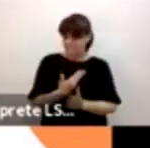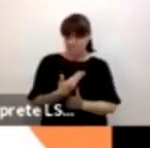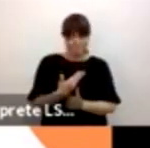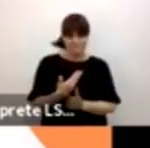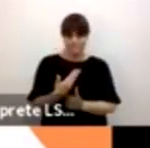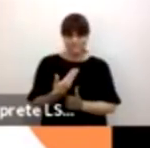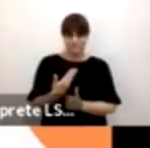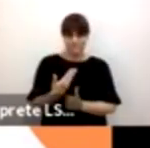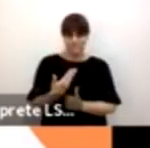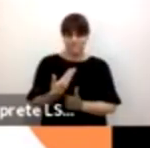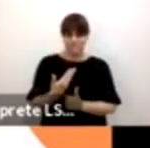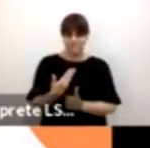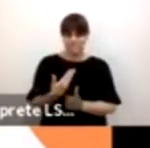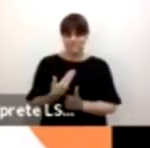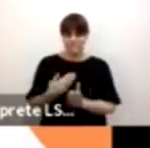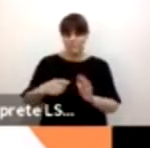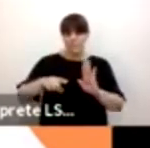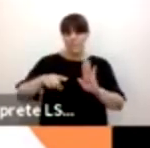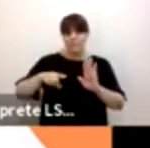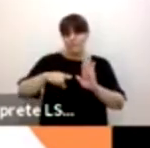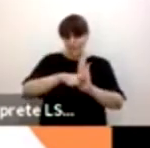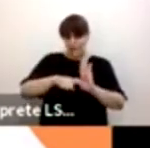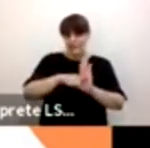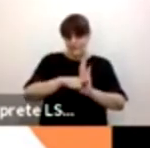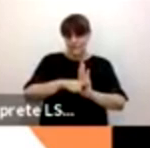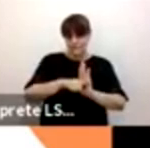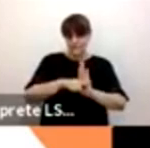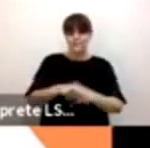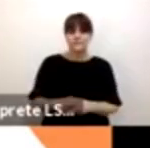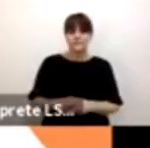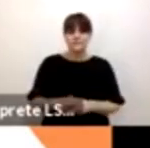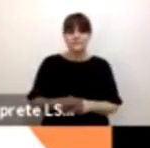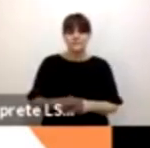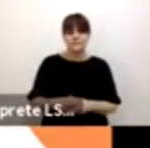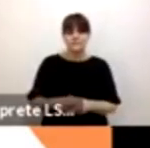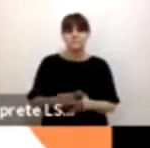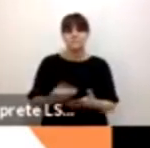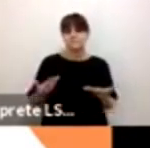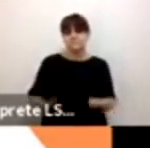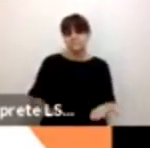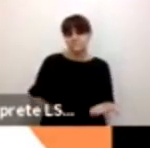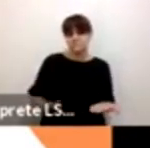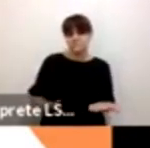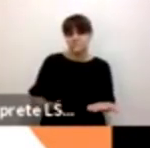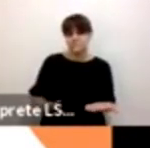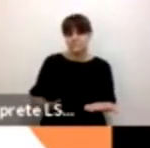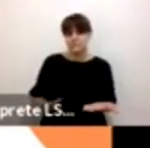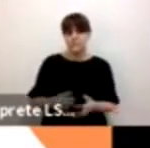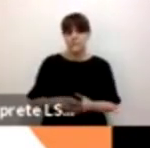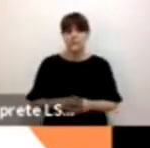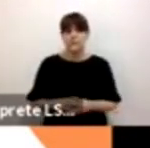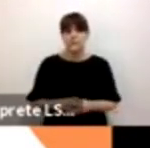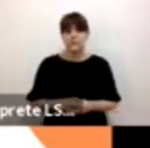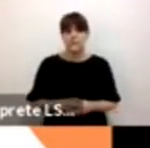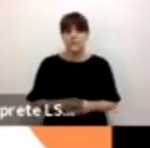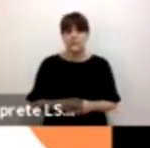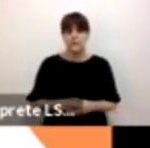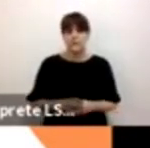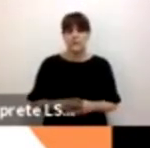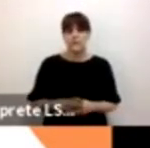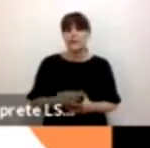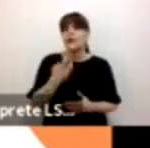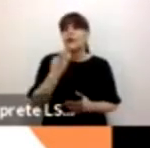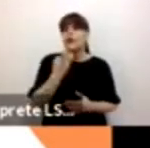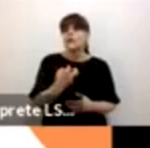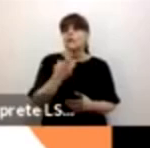edad, entre comillas. Siguiente, por favor. Entonces, esto está básicamente hecho, como les comentaba,